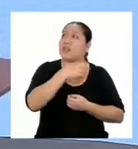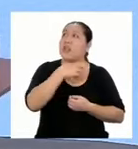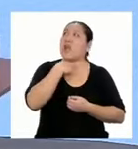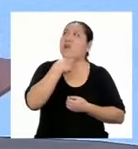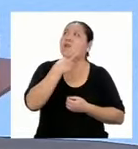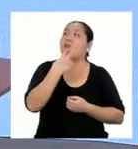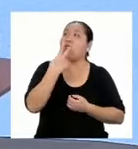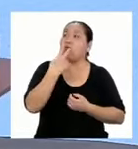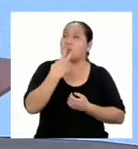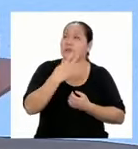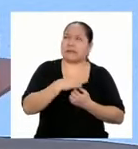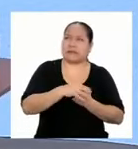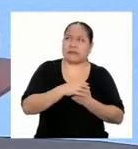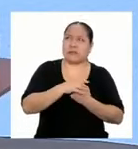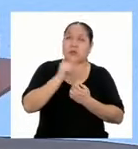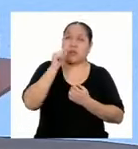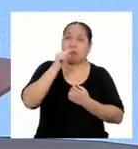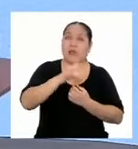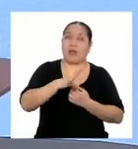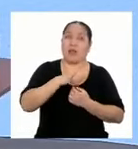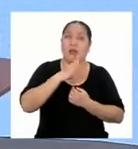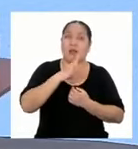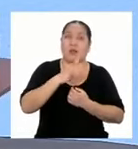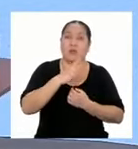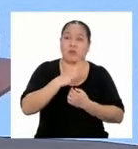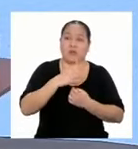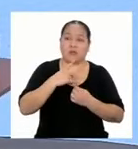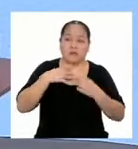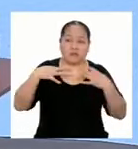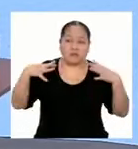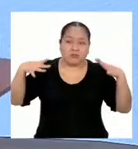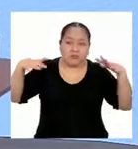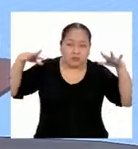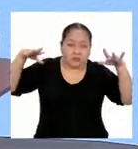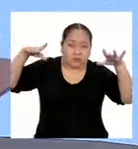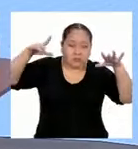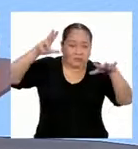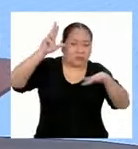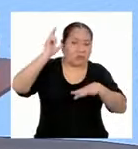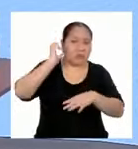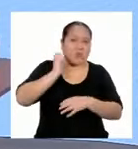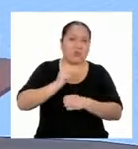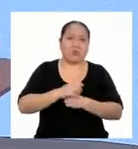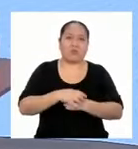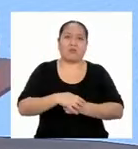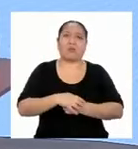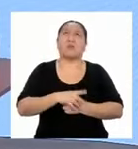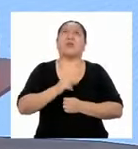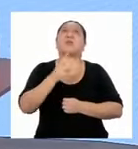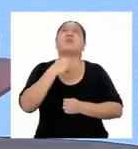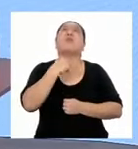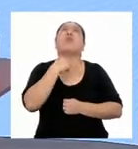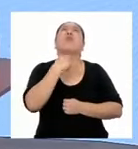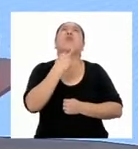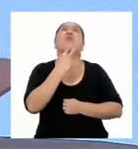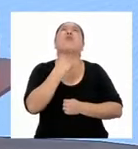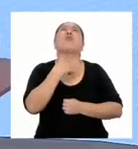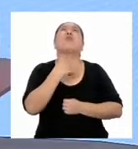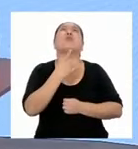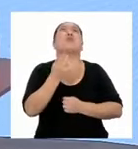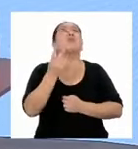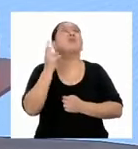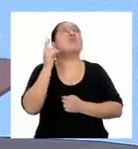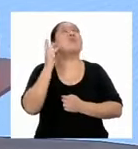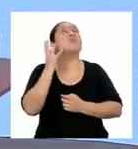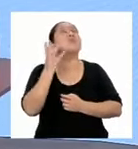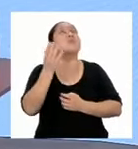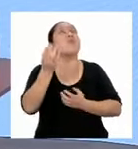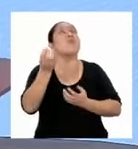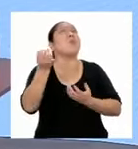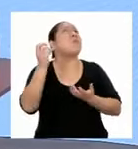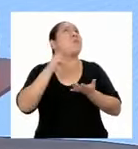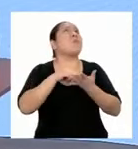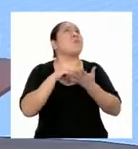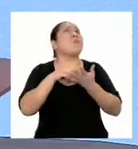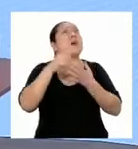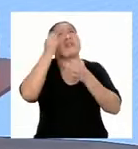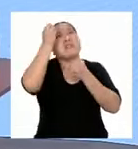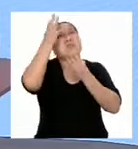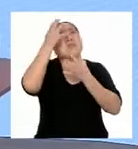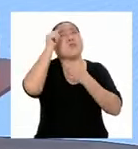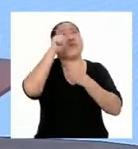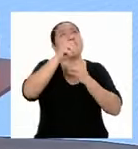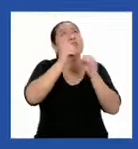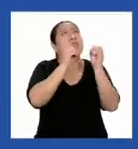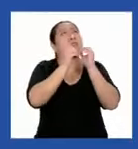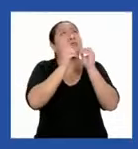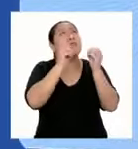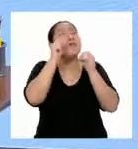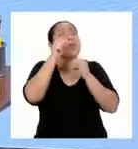misteriosa. Cuando él habla, su voz suena por todas partes. Señor de la voz misteriosa, necesito más información para resolver